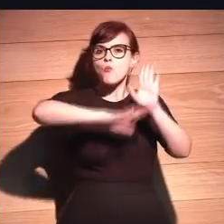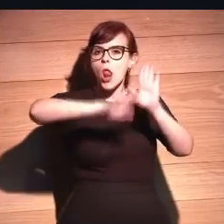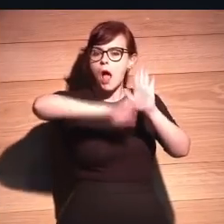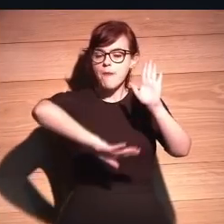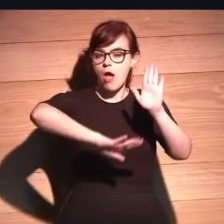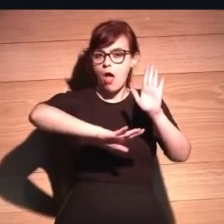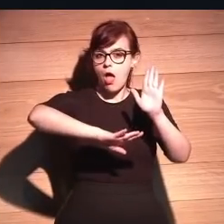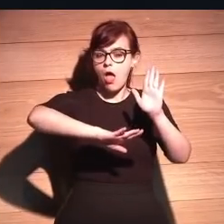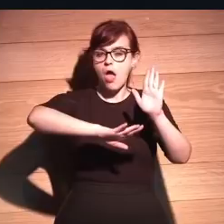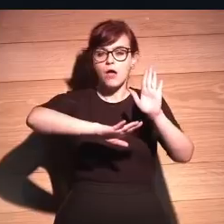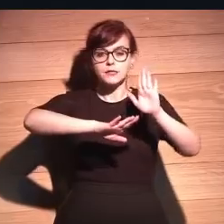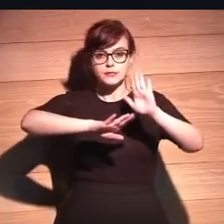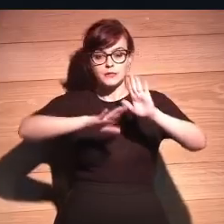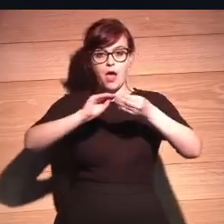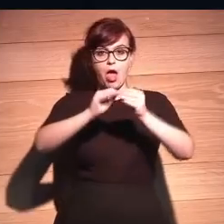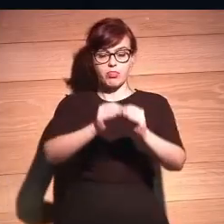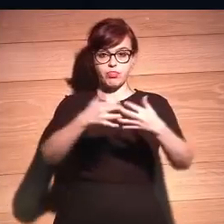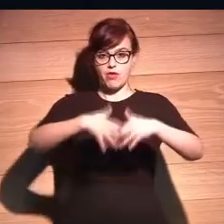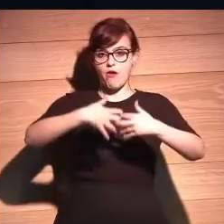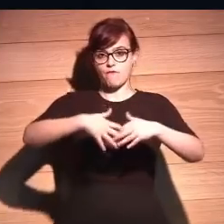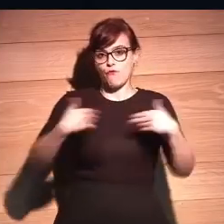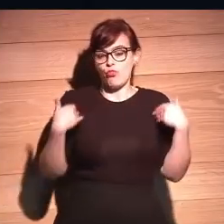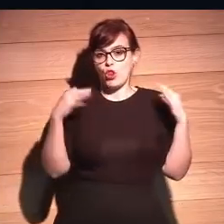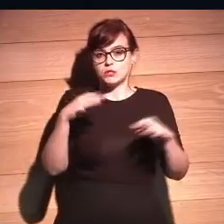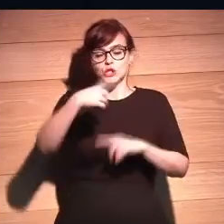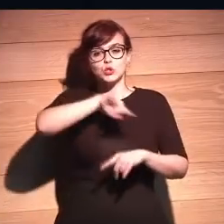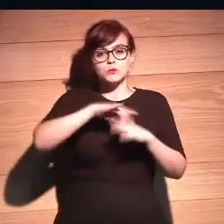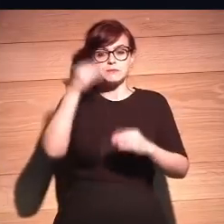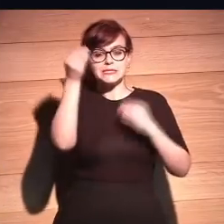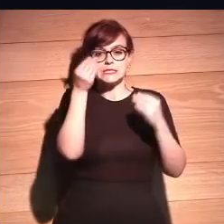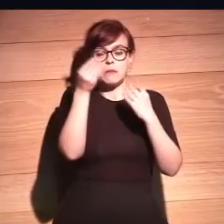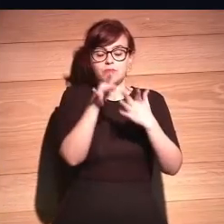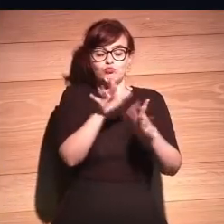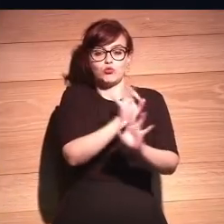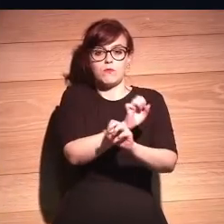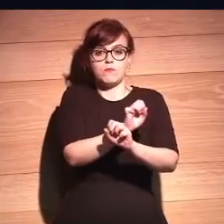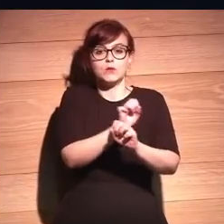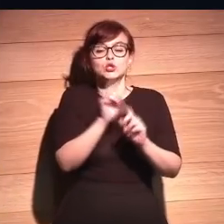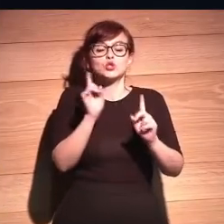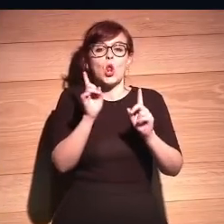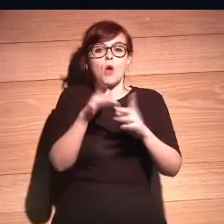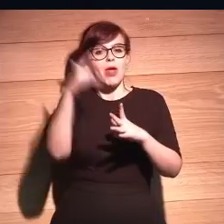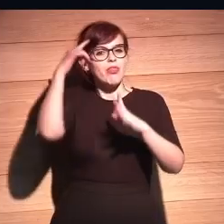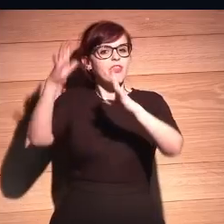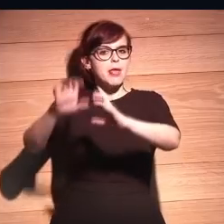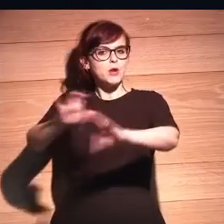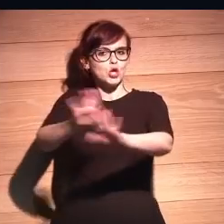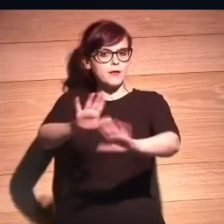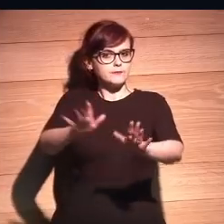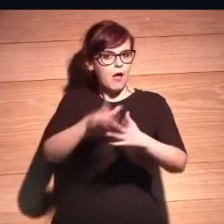que realiza funciones que creíamos que estaban reservadas a nuestro cerebro.